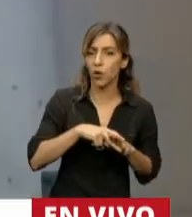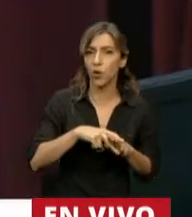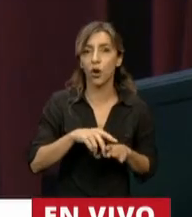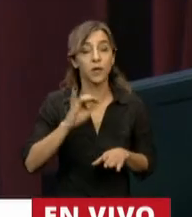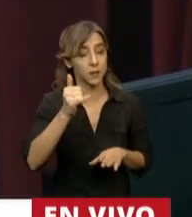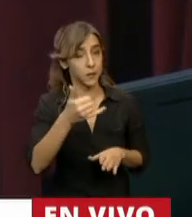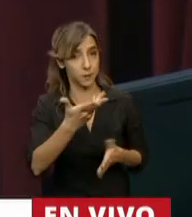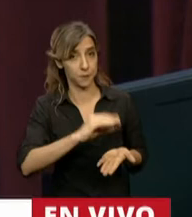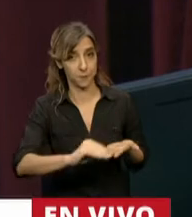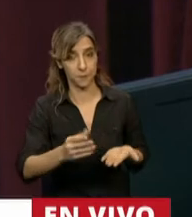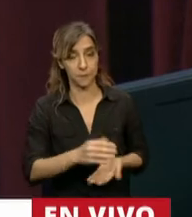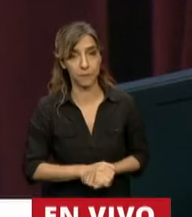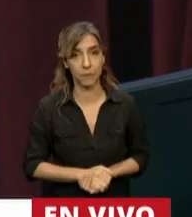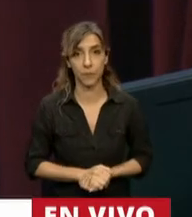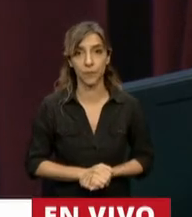Sí, diputado.